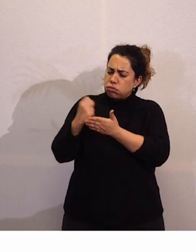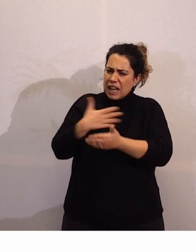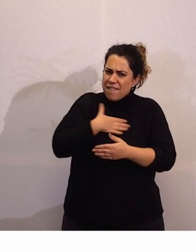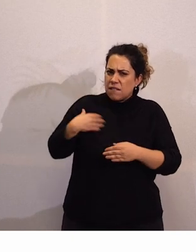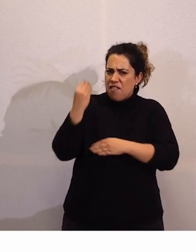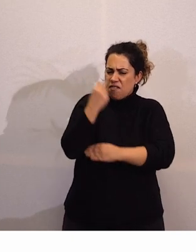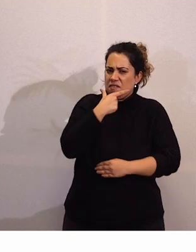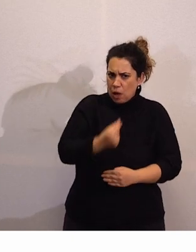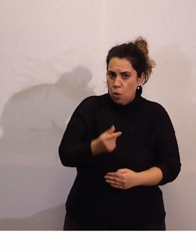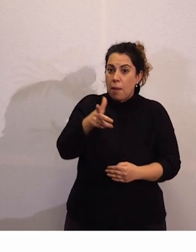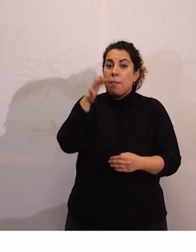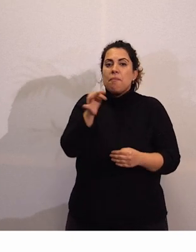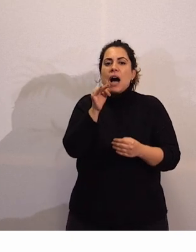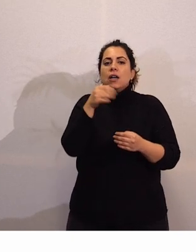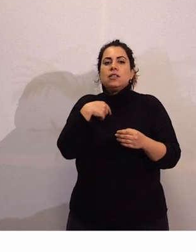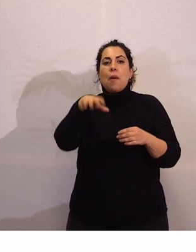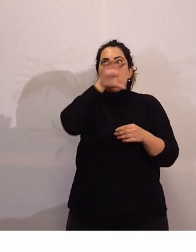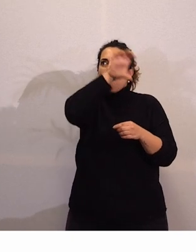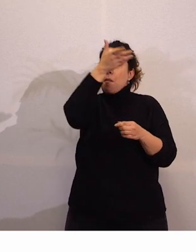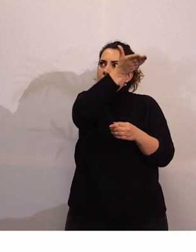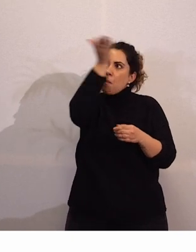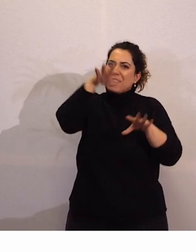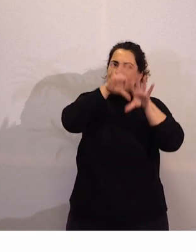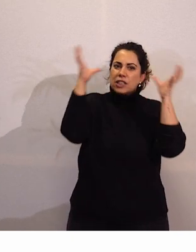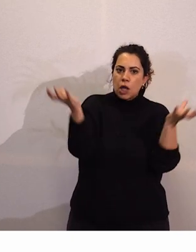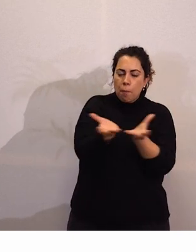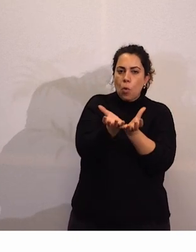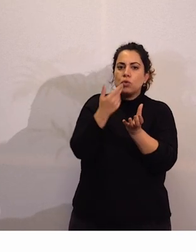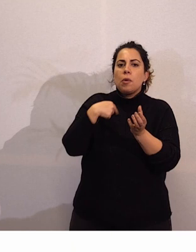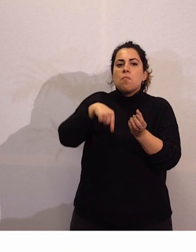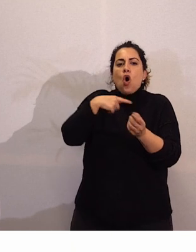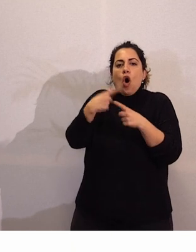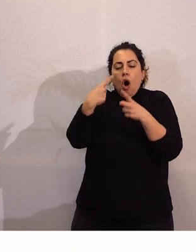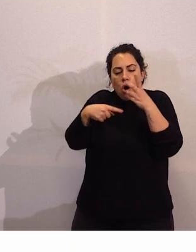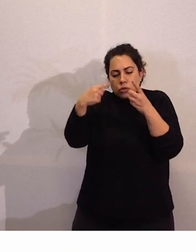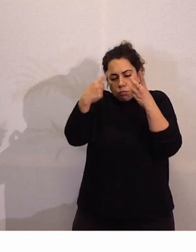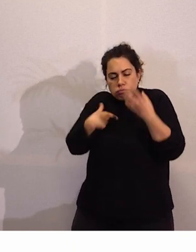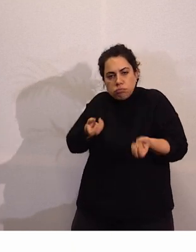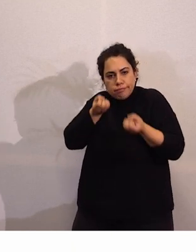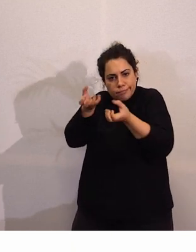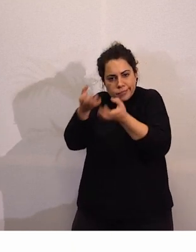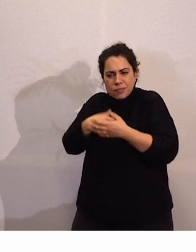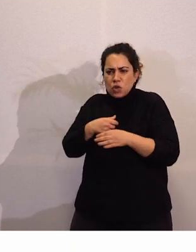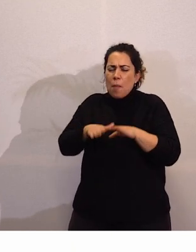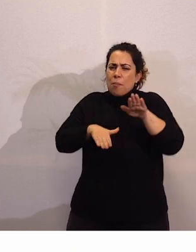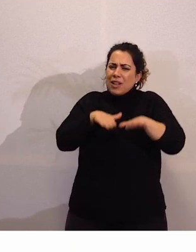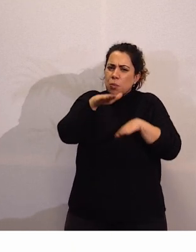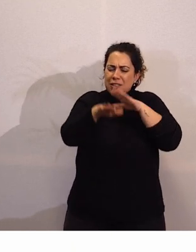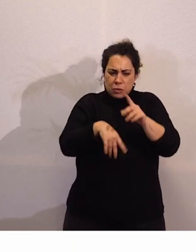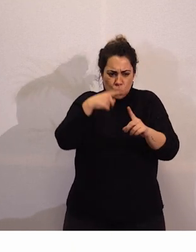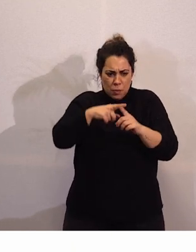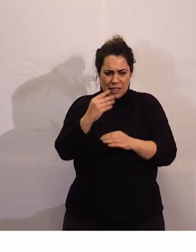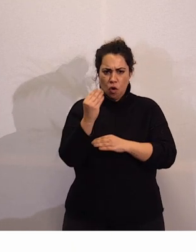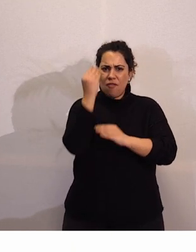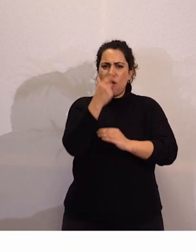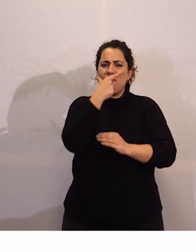con varios países del mundo ¿Qué pasos tenemos que dar para que esta figura se desarrolle